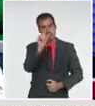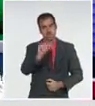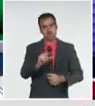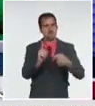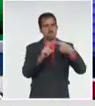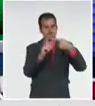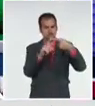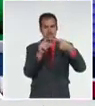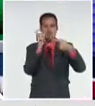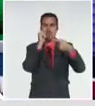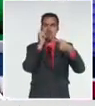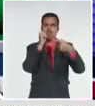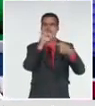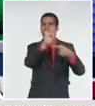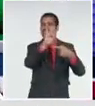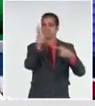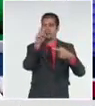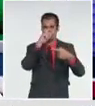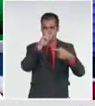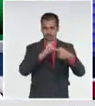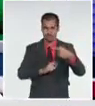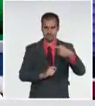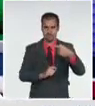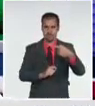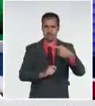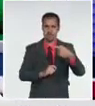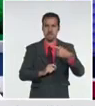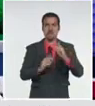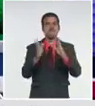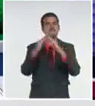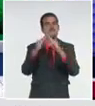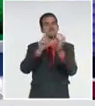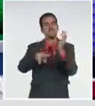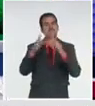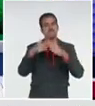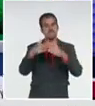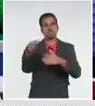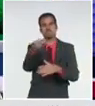años del municipio de Bayamo en la provincia de Granma.